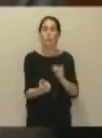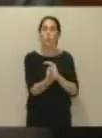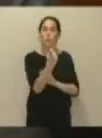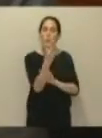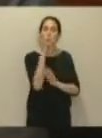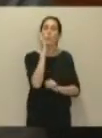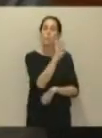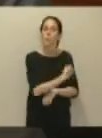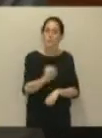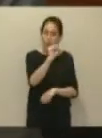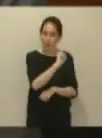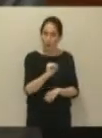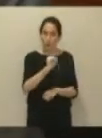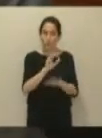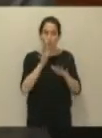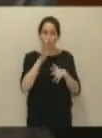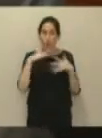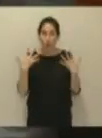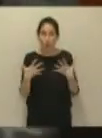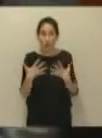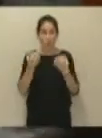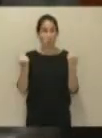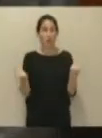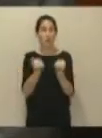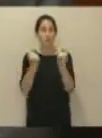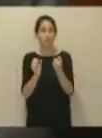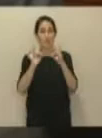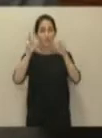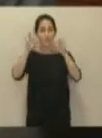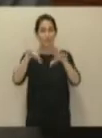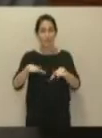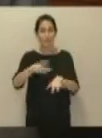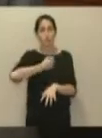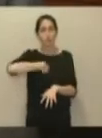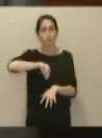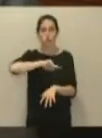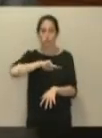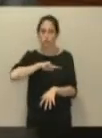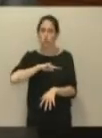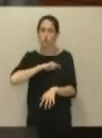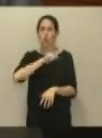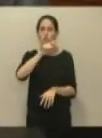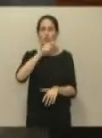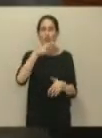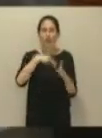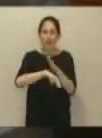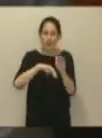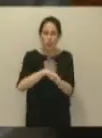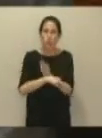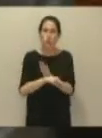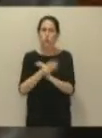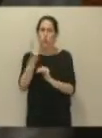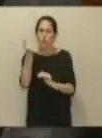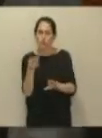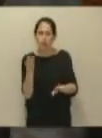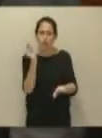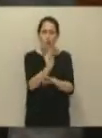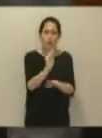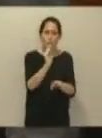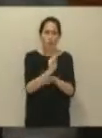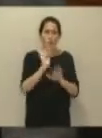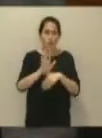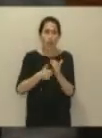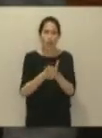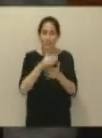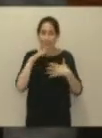en este momento sin actividad y en el que hemos invertido una cantidad ingente de recursos que hasta el momento no han